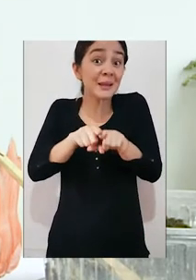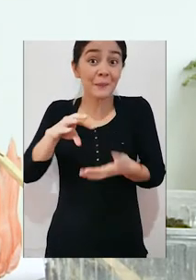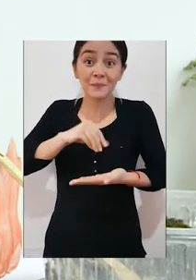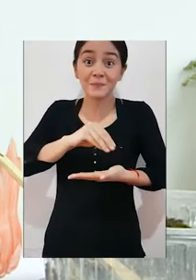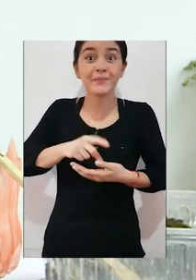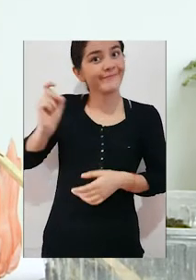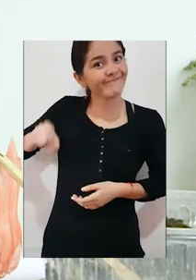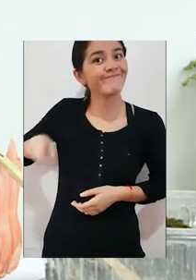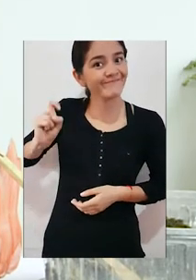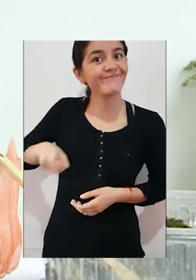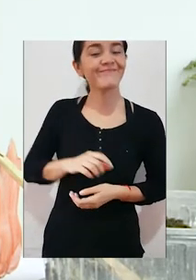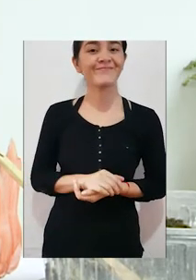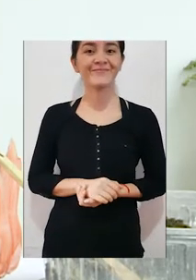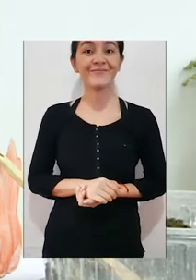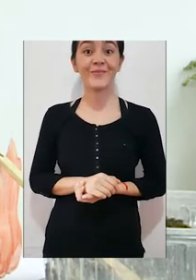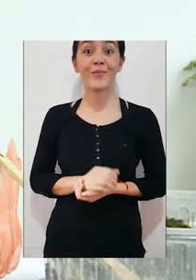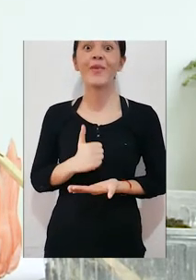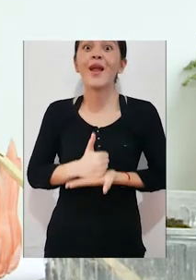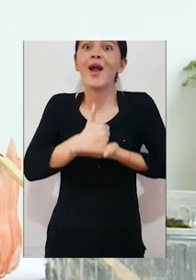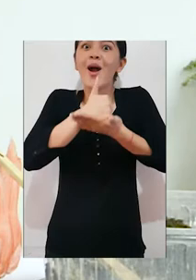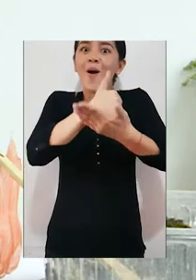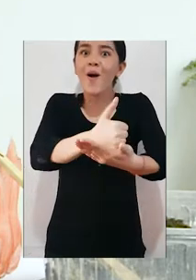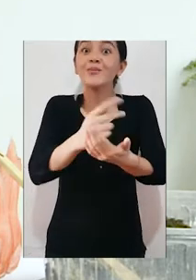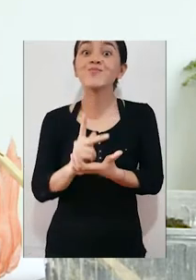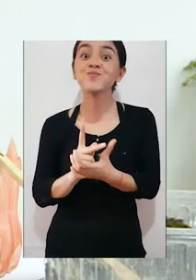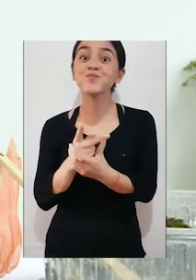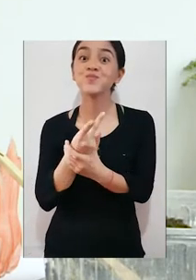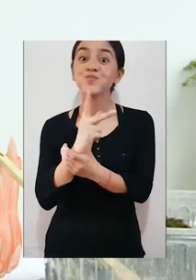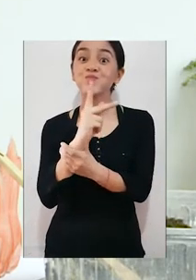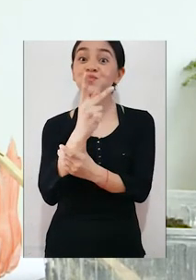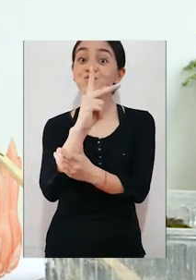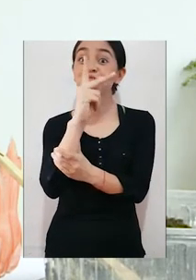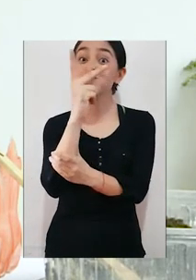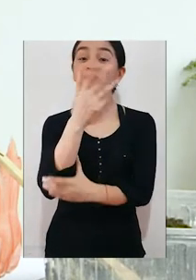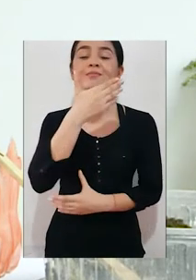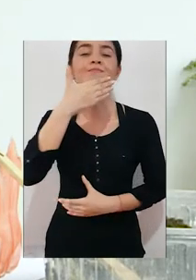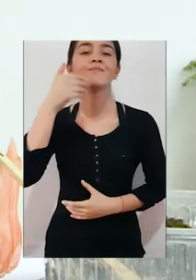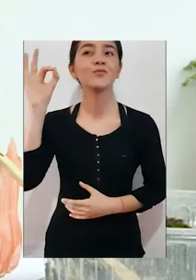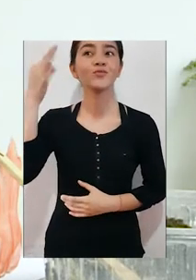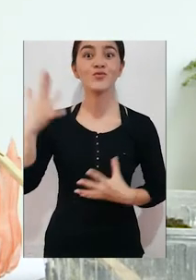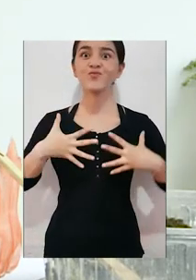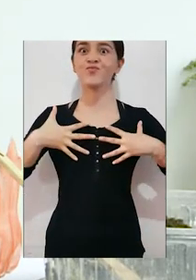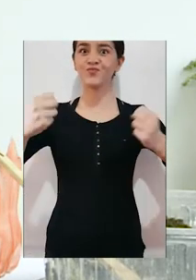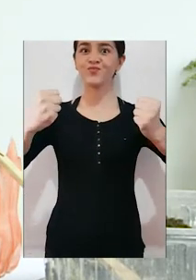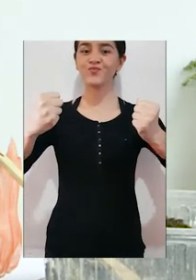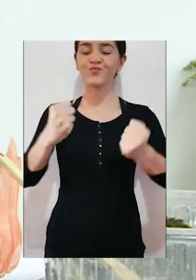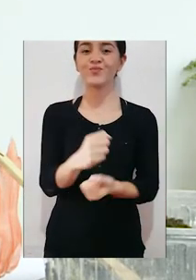utilizar. Y eso va a ayudar a que nuestras plantas crezcan de mejor forma,